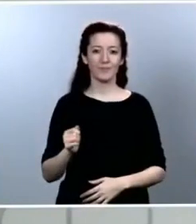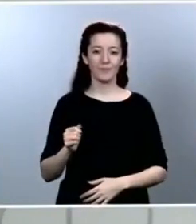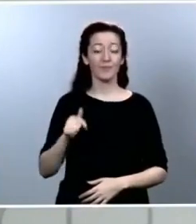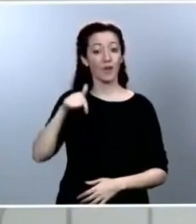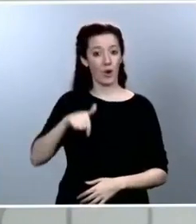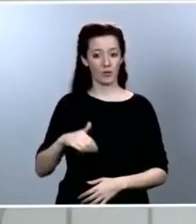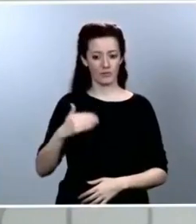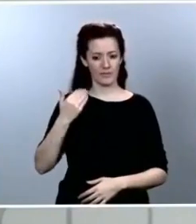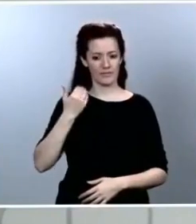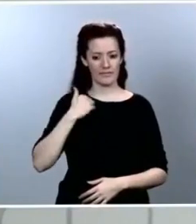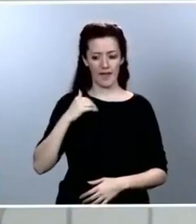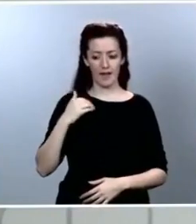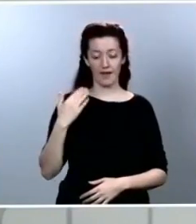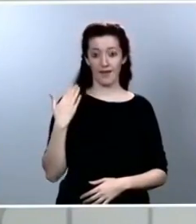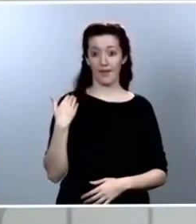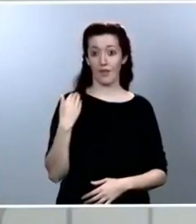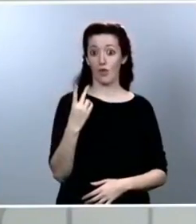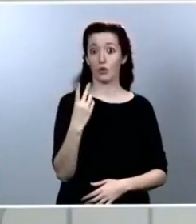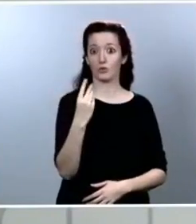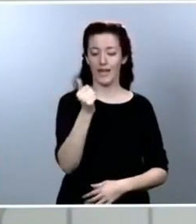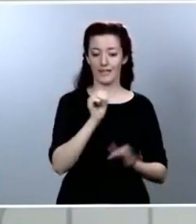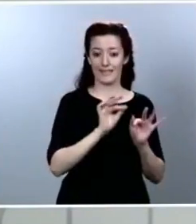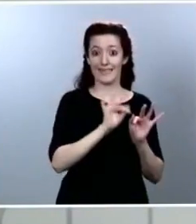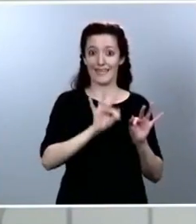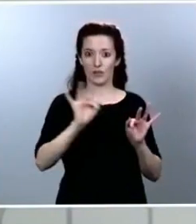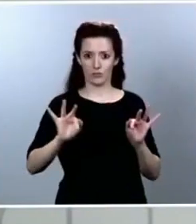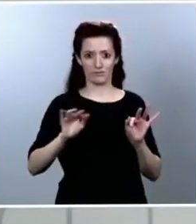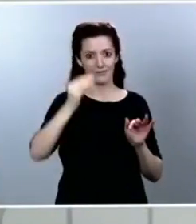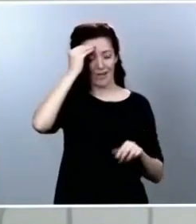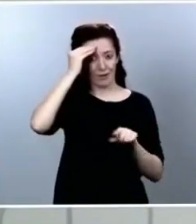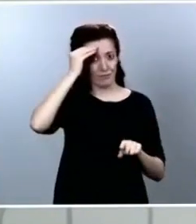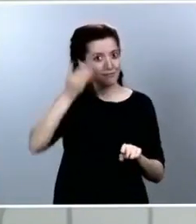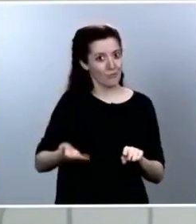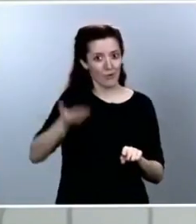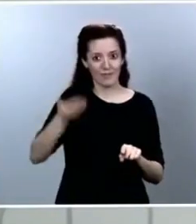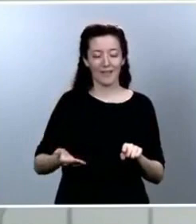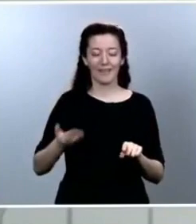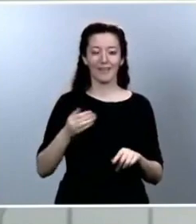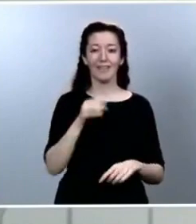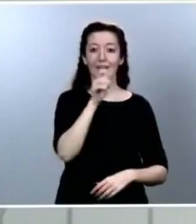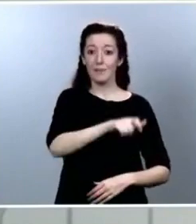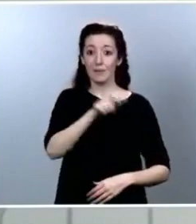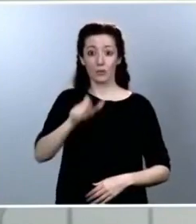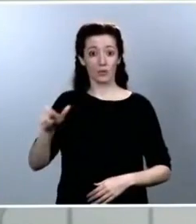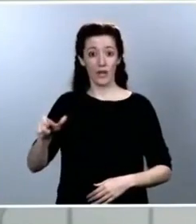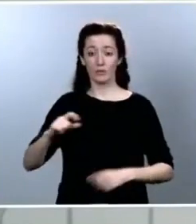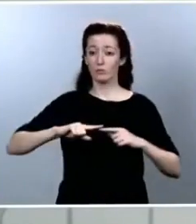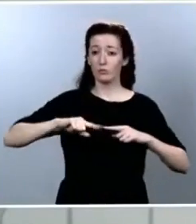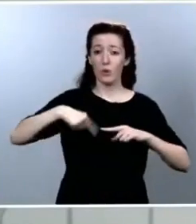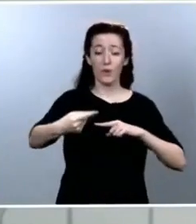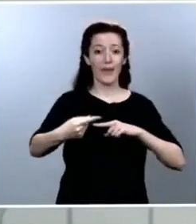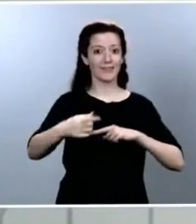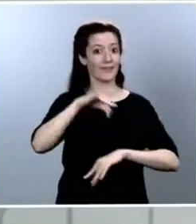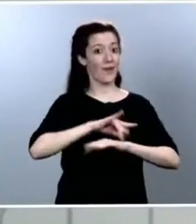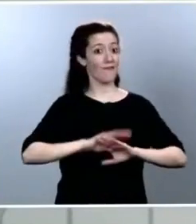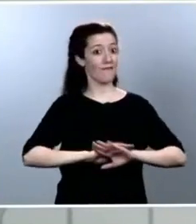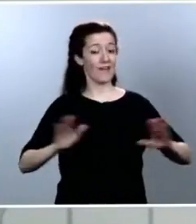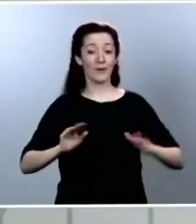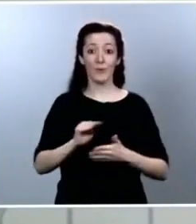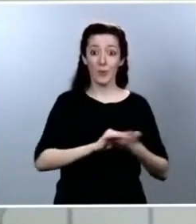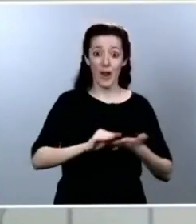una noticia de extraordinaria relevancia, el número de personas curadas diarias ha superado al número de personas contagiadas